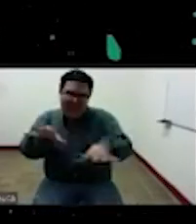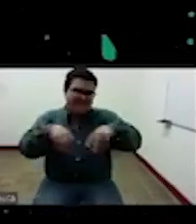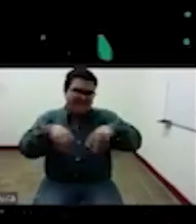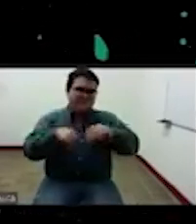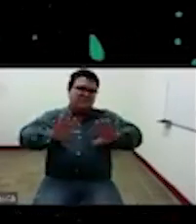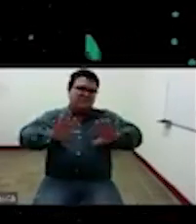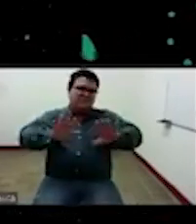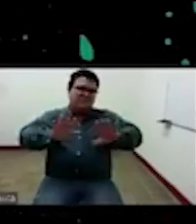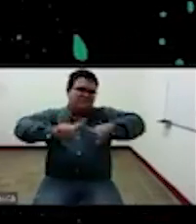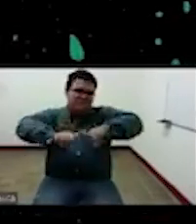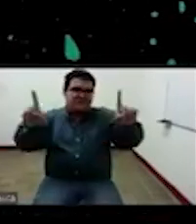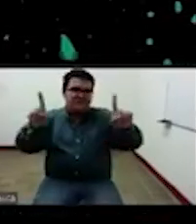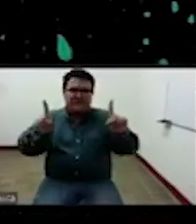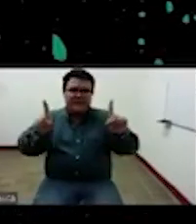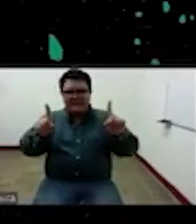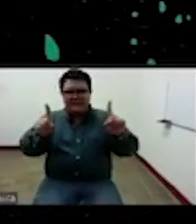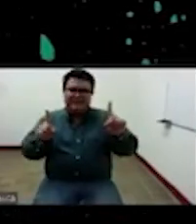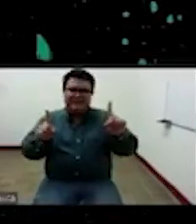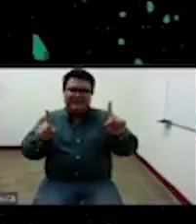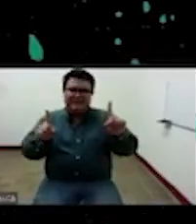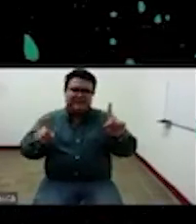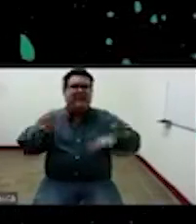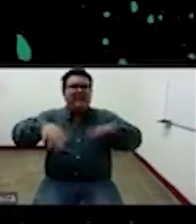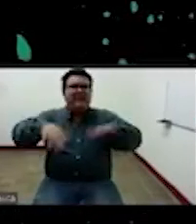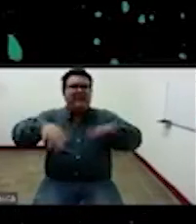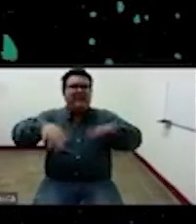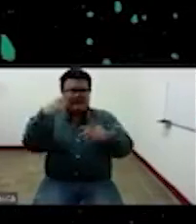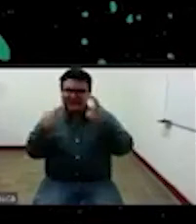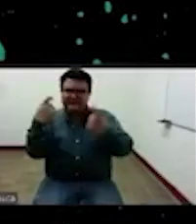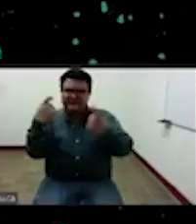lo que llamamos ese diálogo intercultural